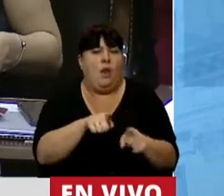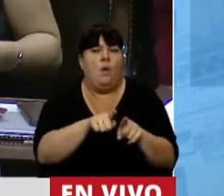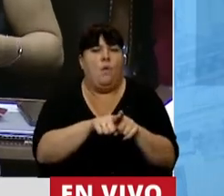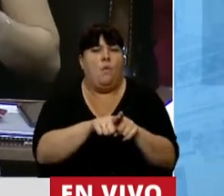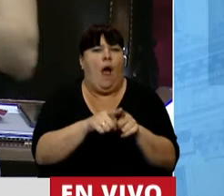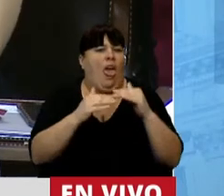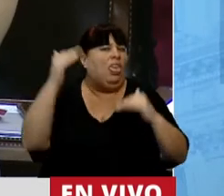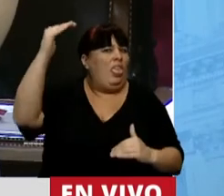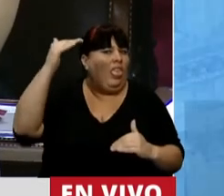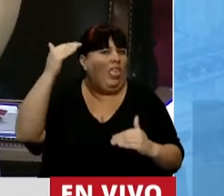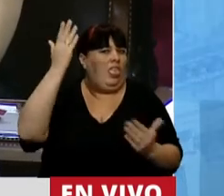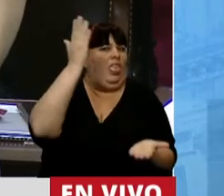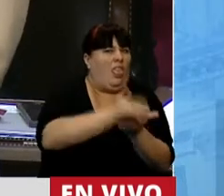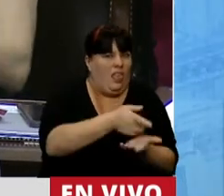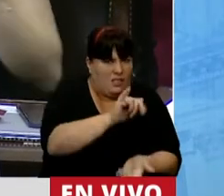inequidad.